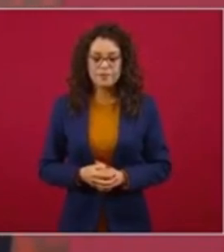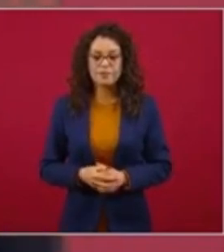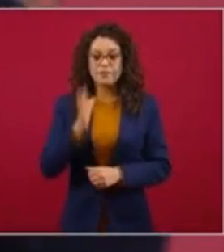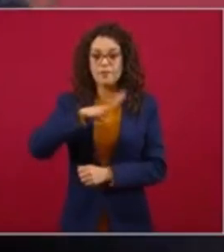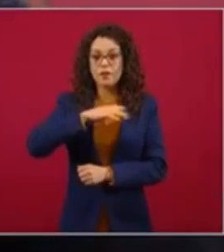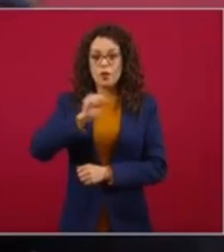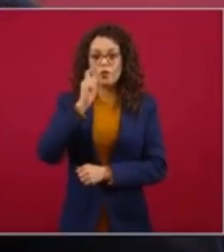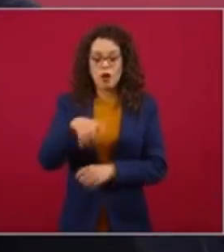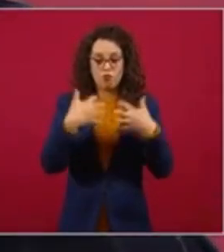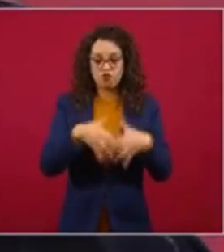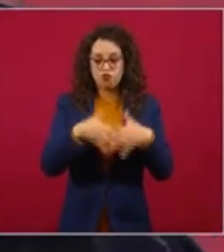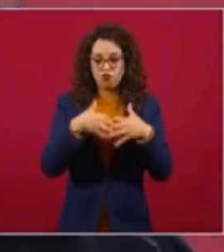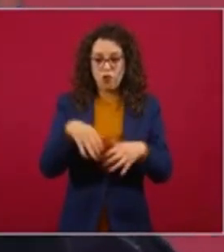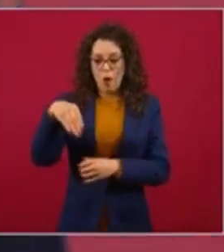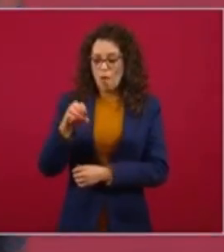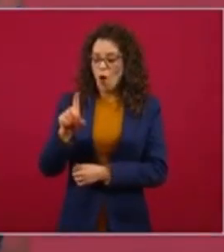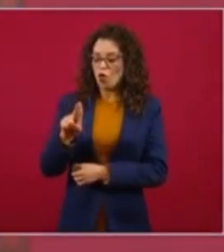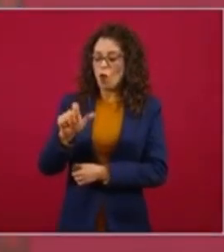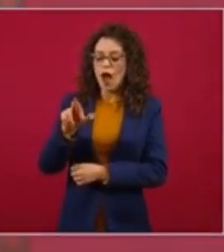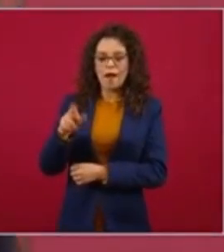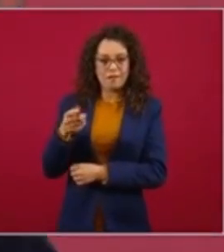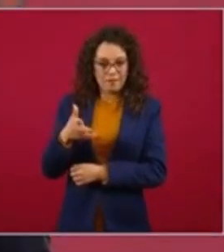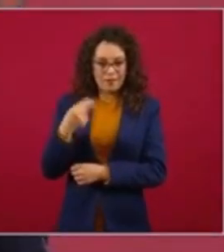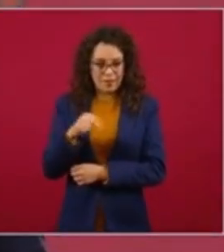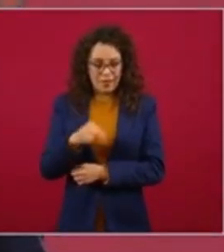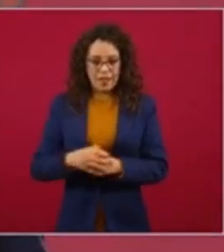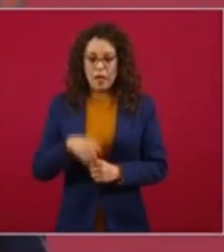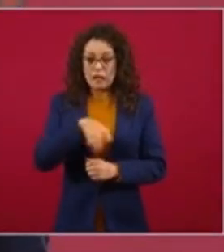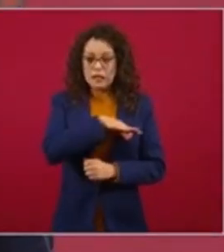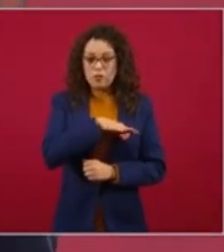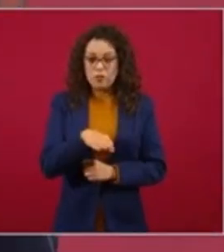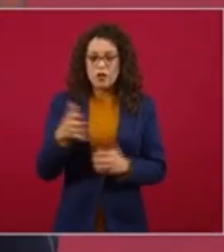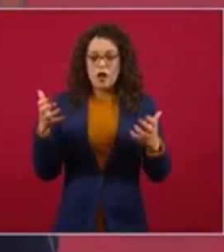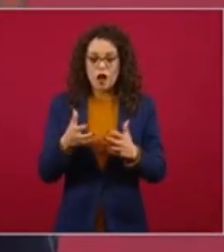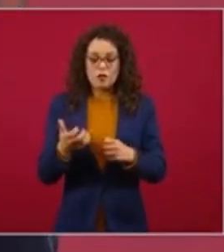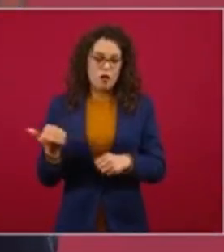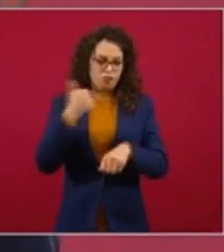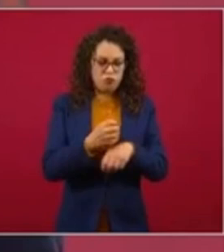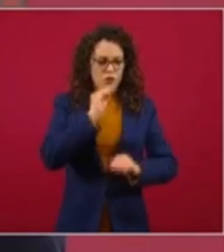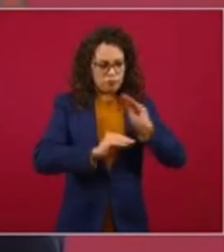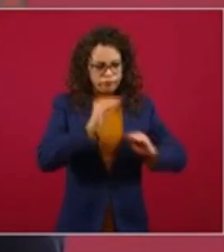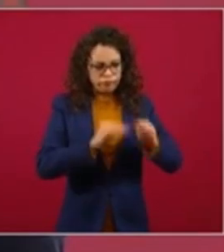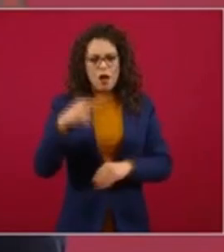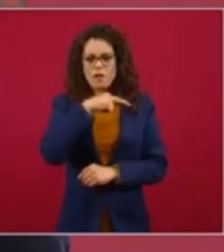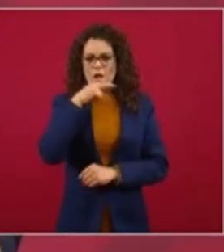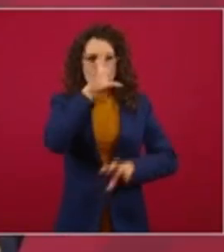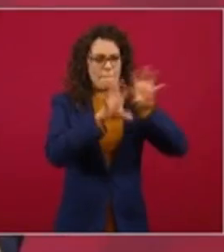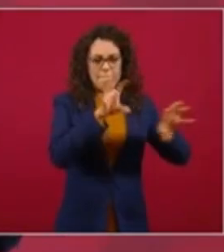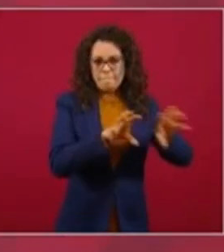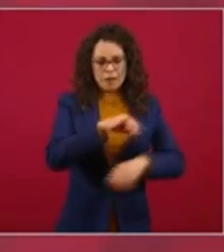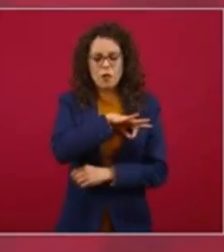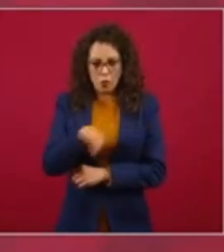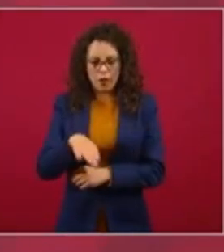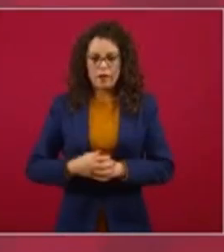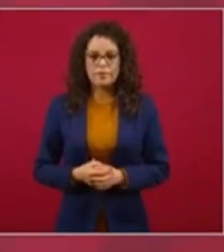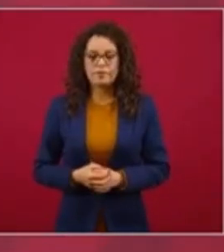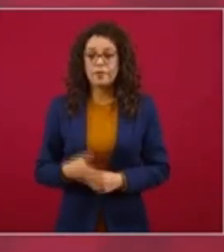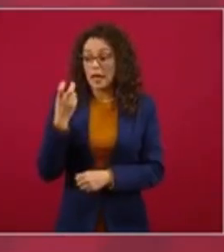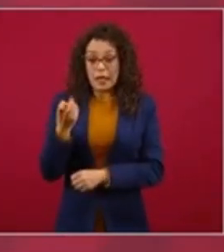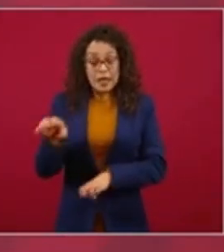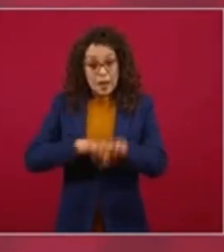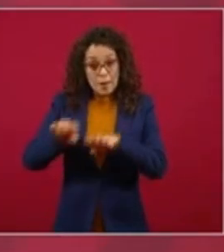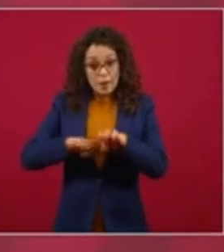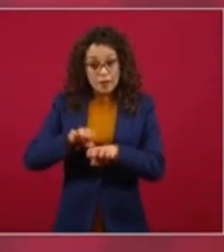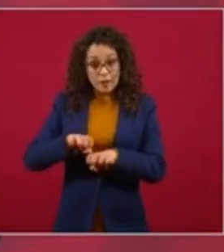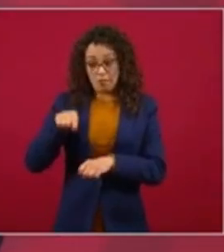que se pueden construir, pueden montar relativamente rápido. Entonces, esta empresa